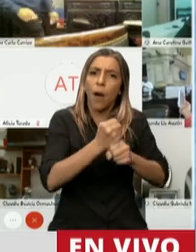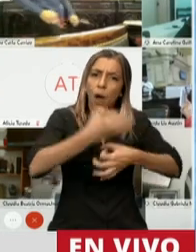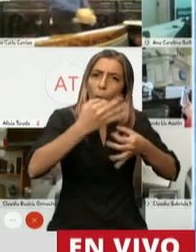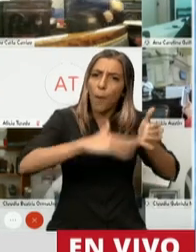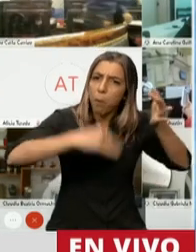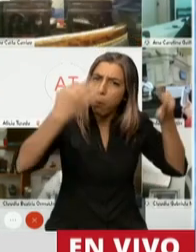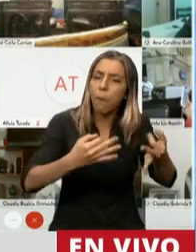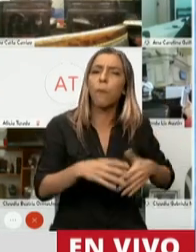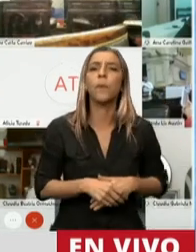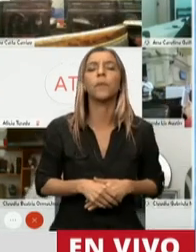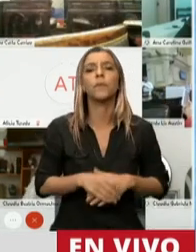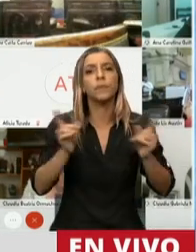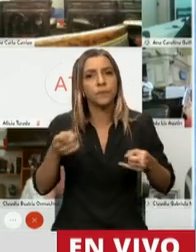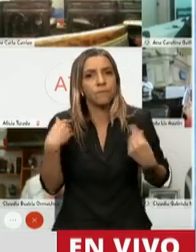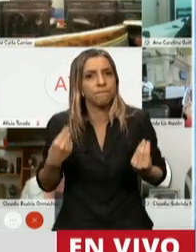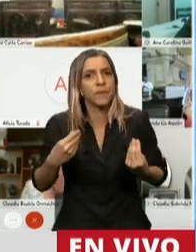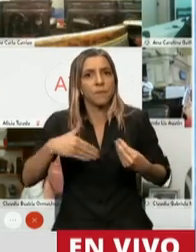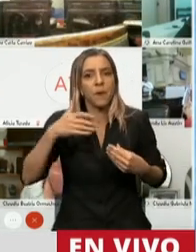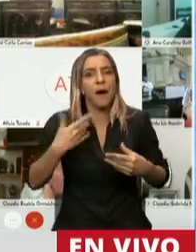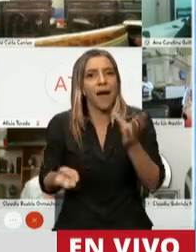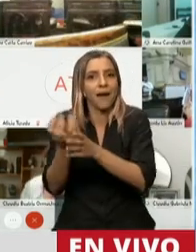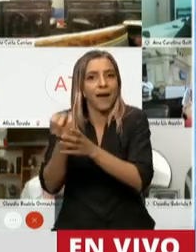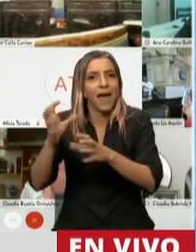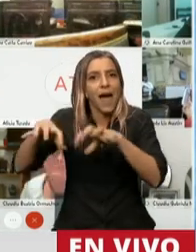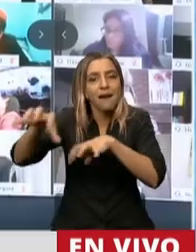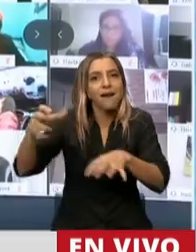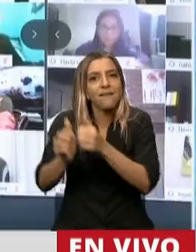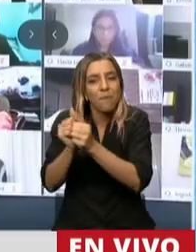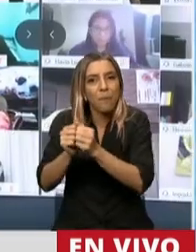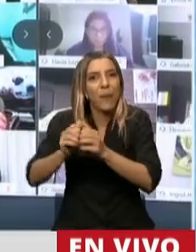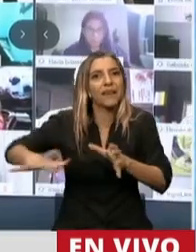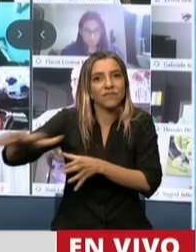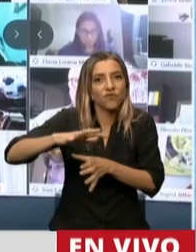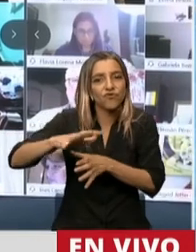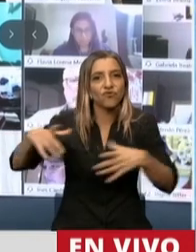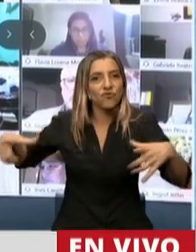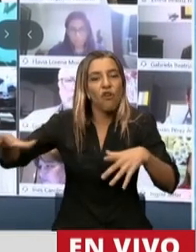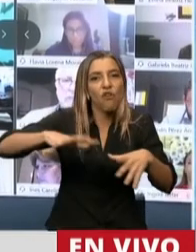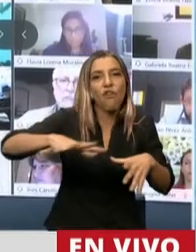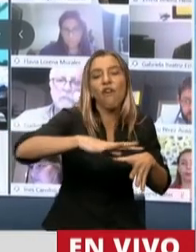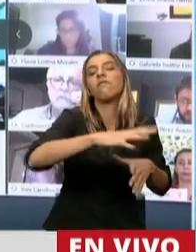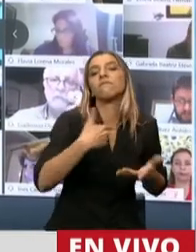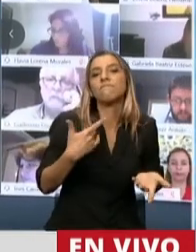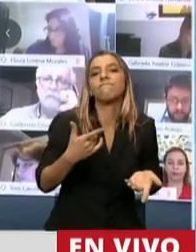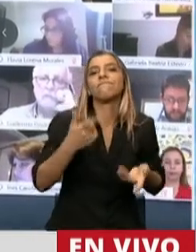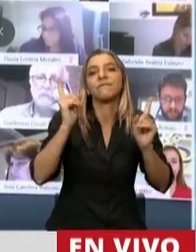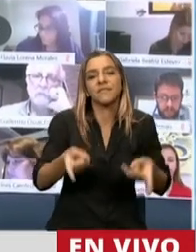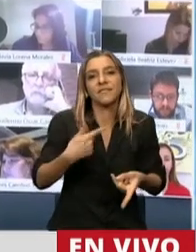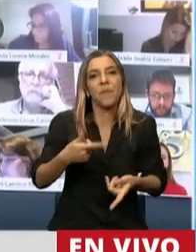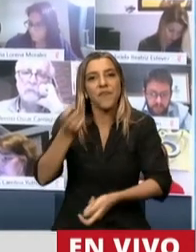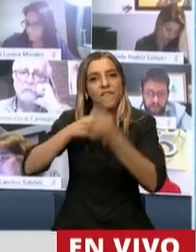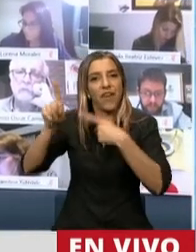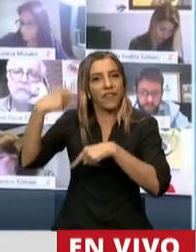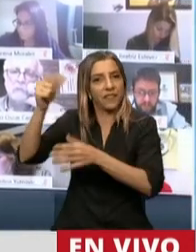va a generar polos de desarrollo federal, va a permitir un aumento de las exportaciones y la generación de